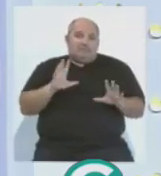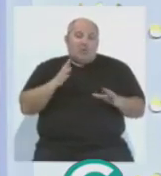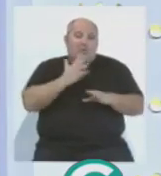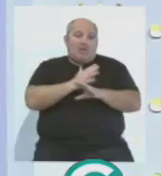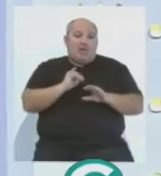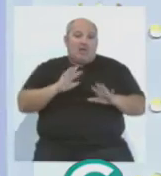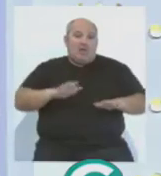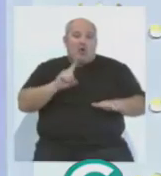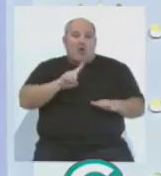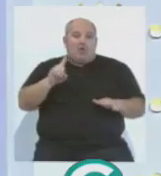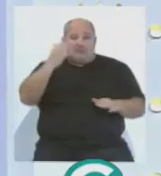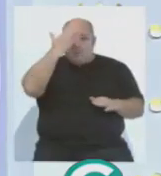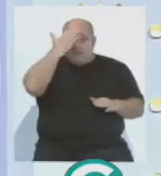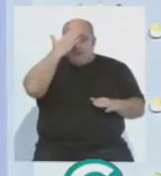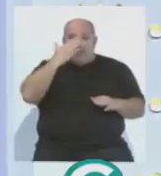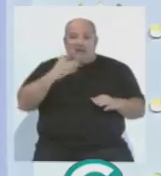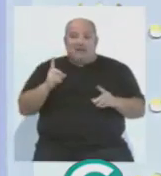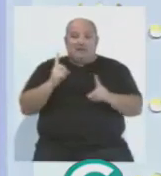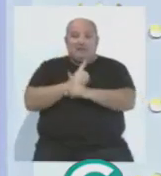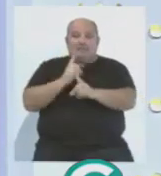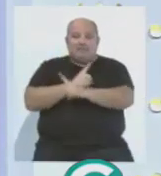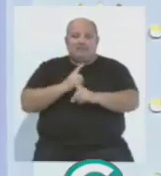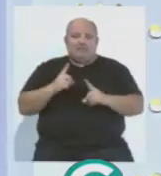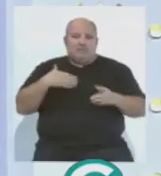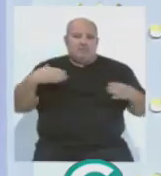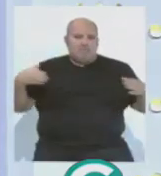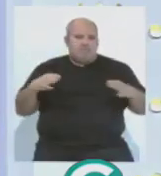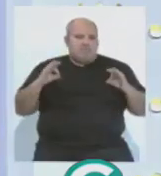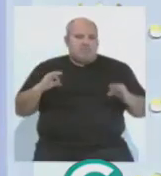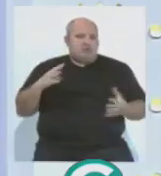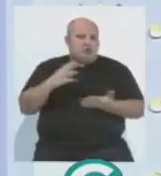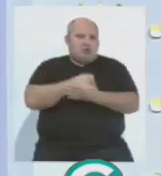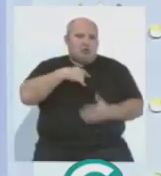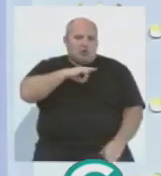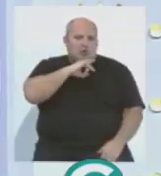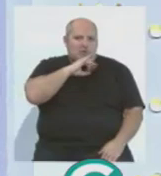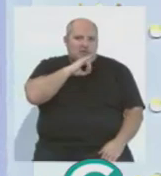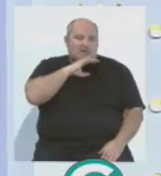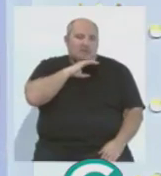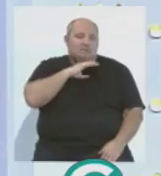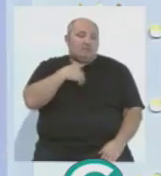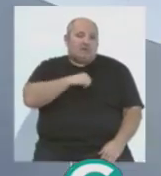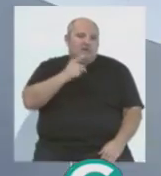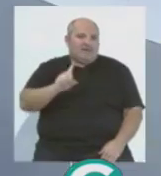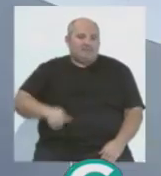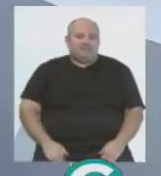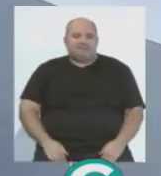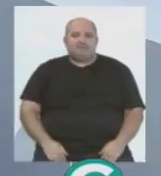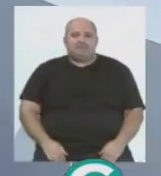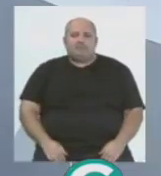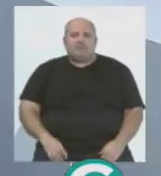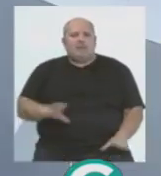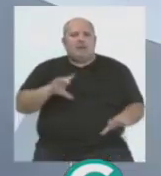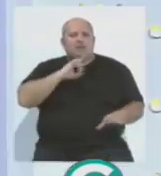los jugadores que están en el once inicial como los repuestos que tenemos, yo estoy contenta con ellos, entonces espero que no se vaya nadie. ¿Estás